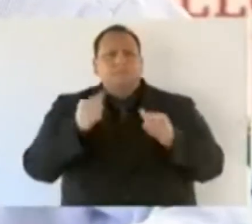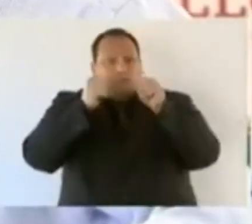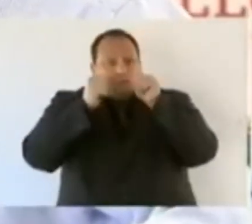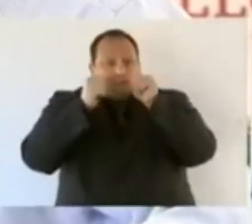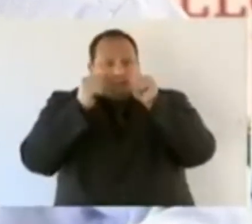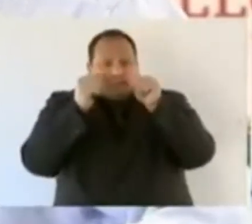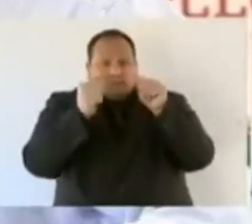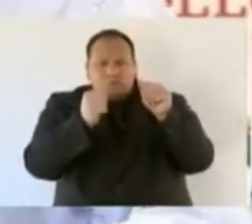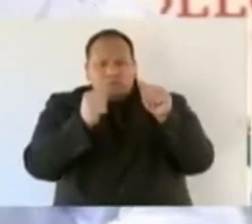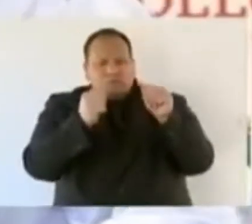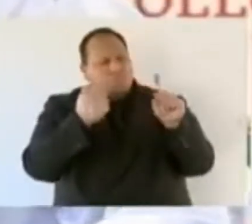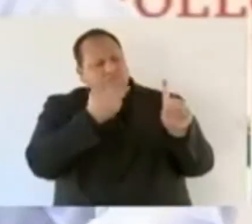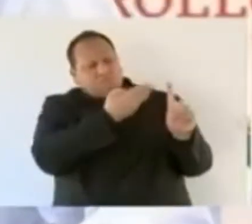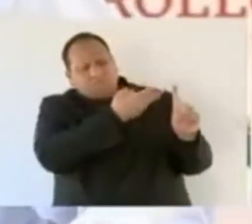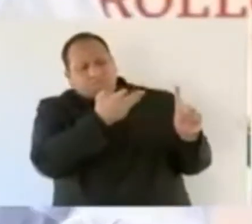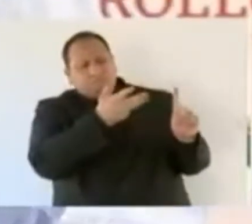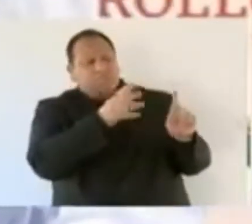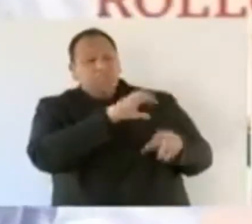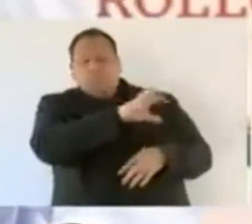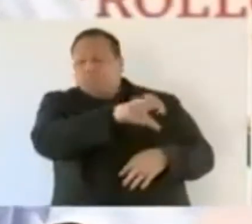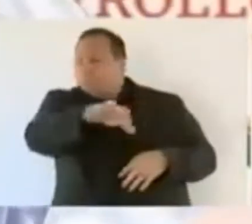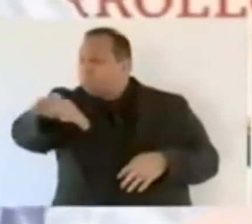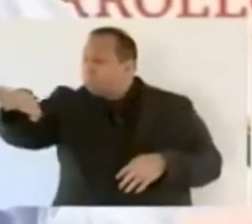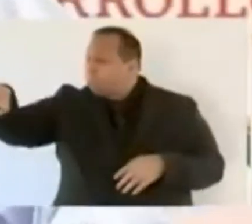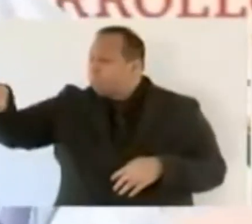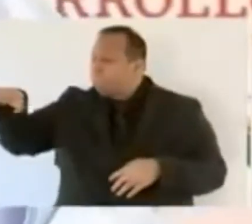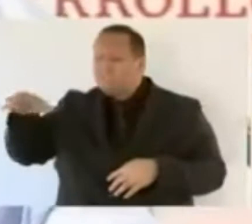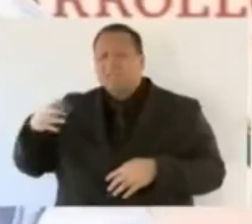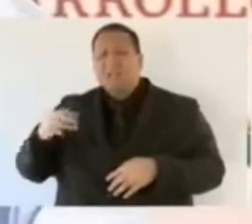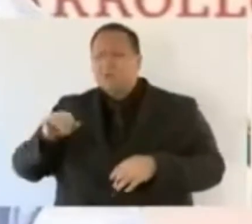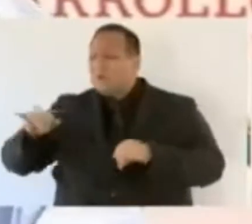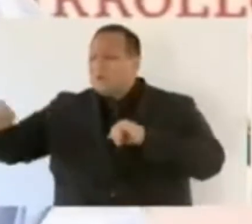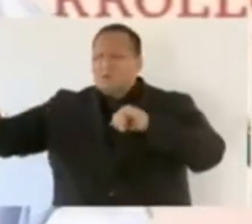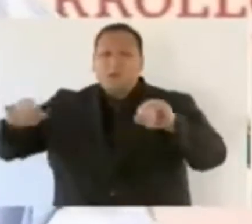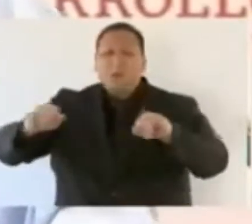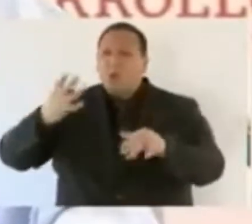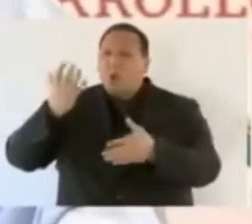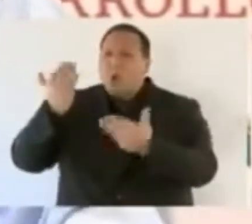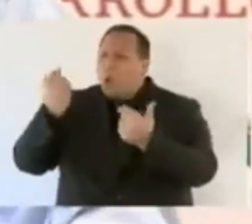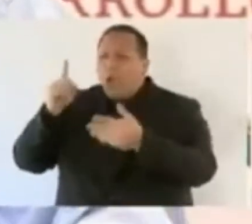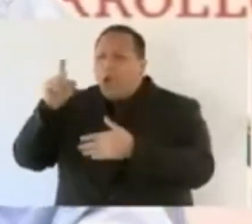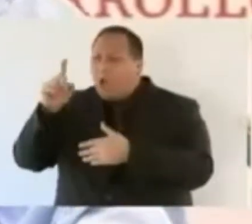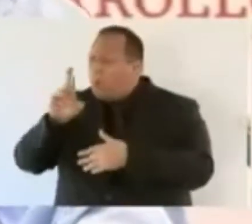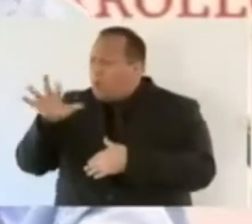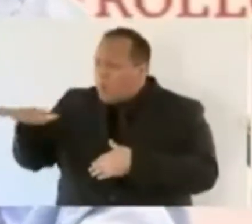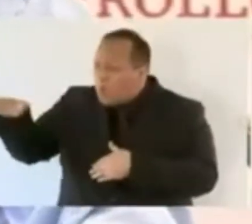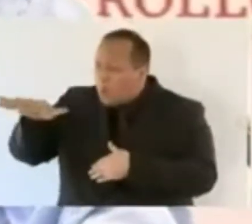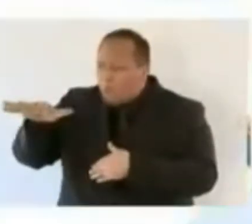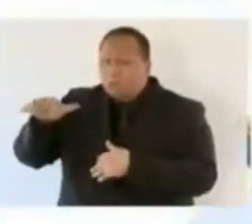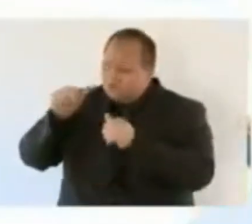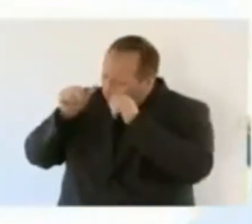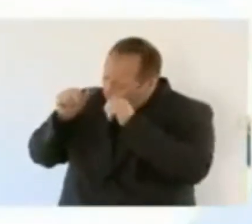a las colonias populares que carecen de agua en Rosarito.